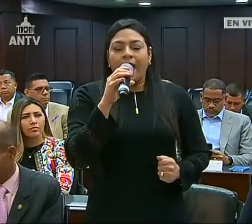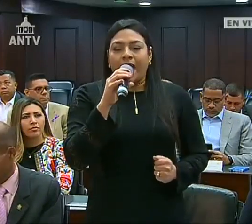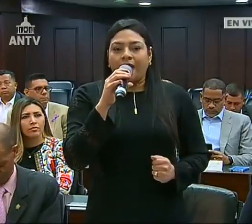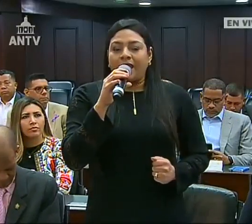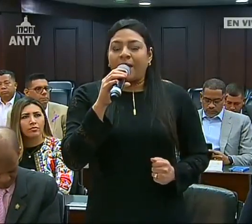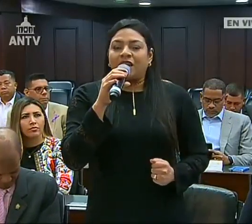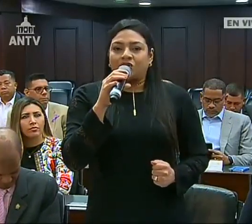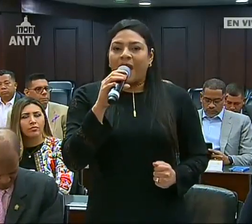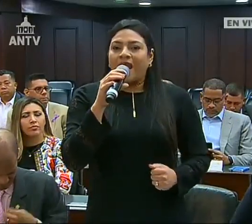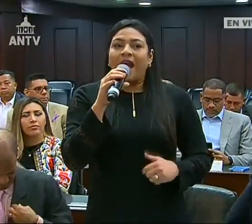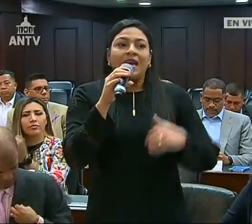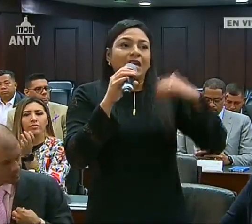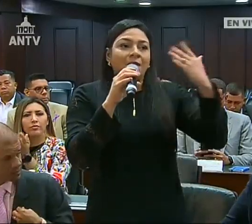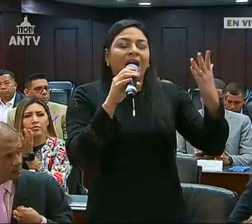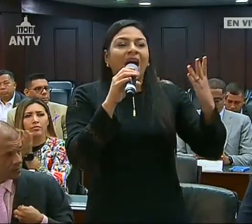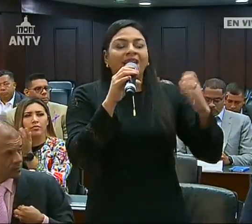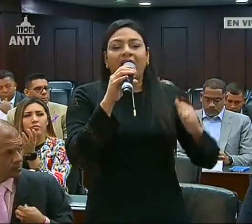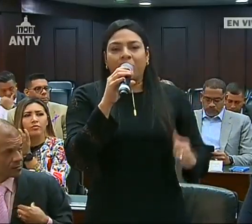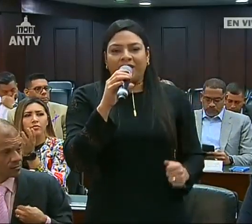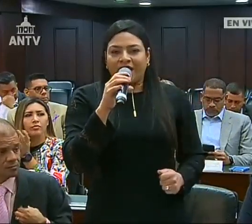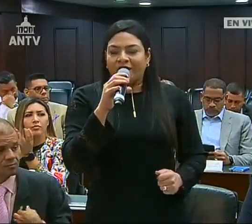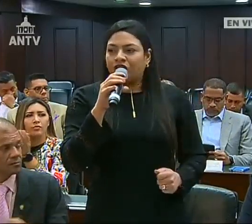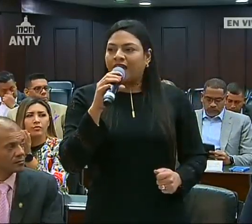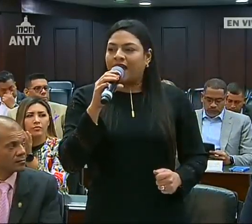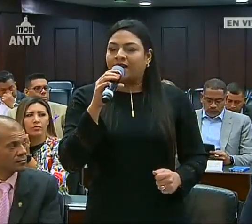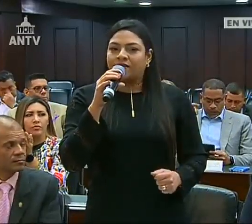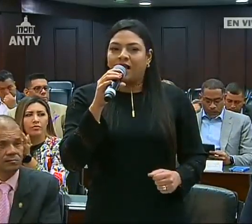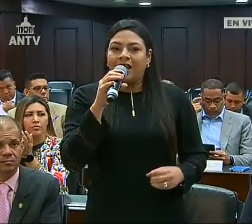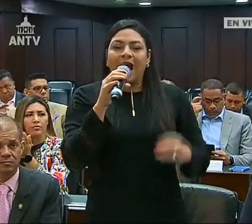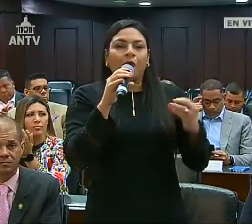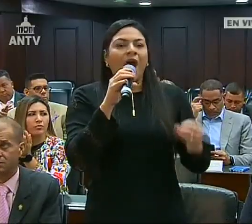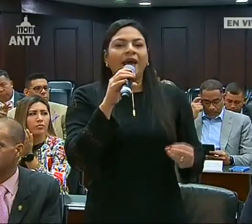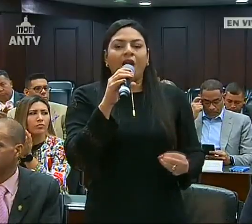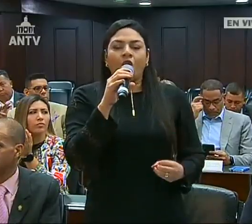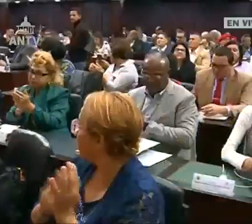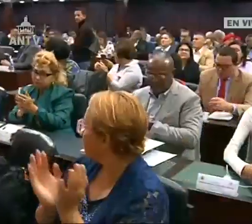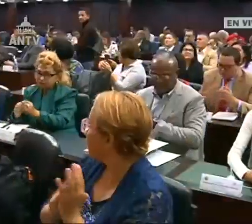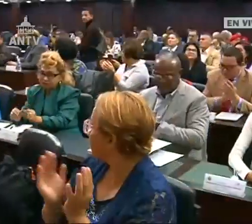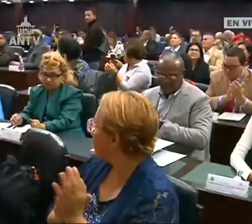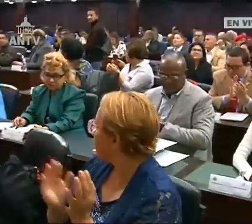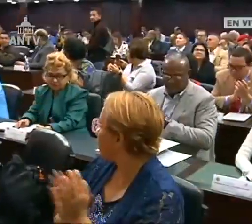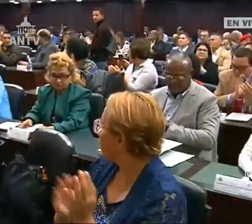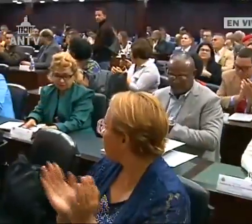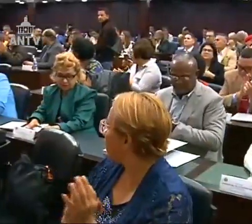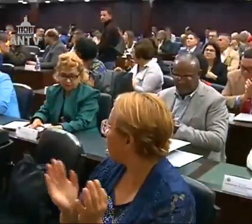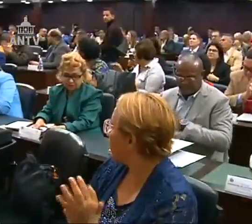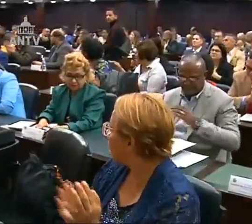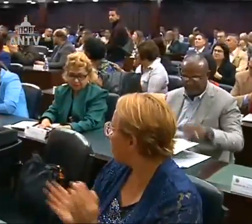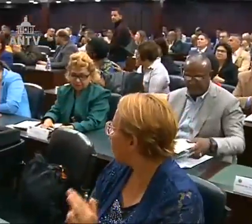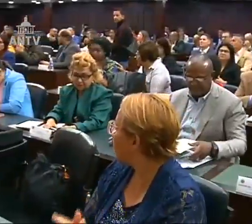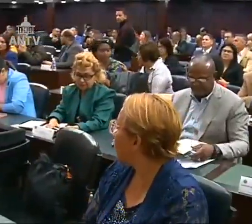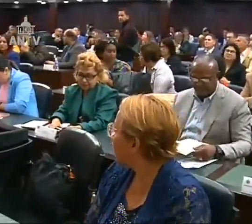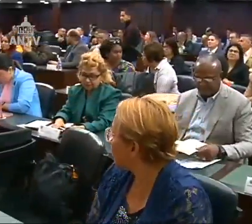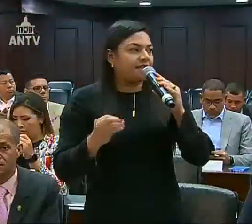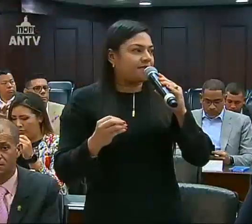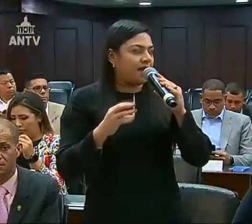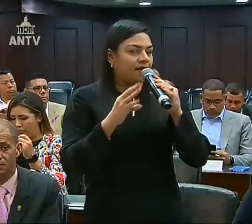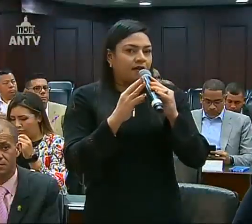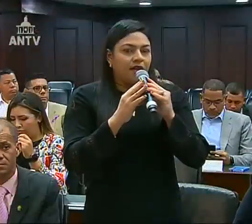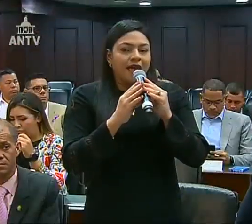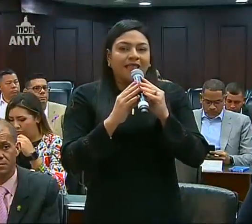de Venezuela y más allá de nuestras fronteras. La Guaira hoy por hoy es referencia de